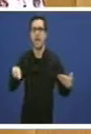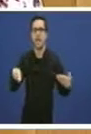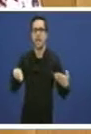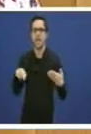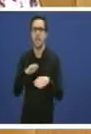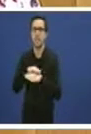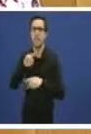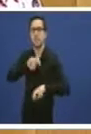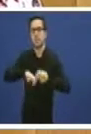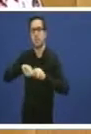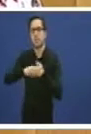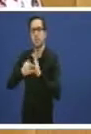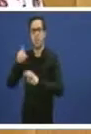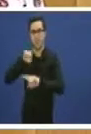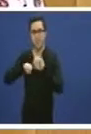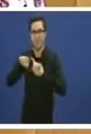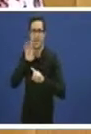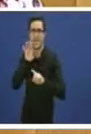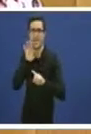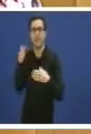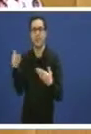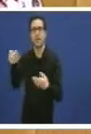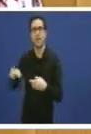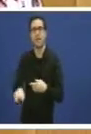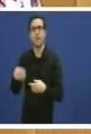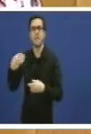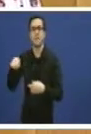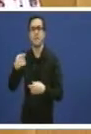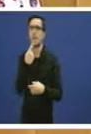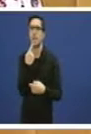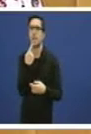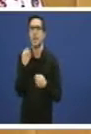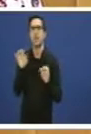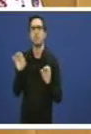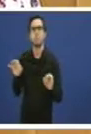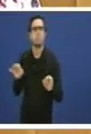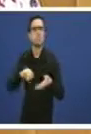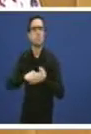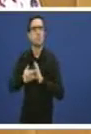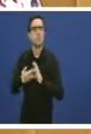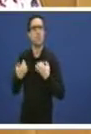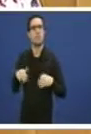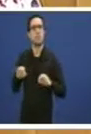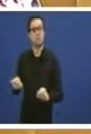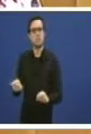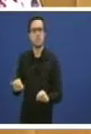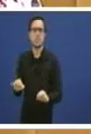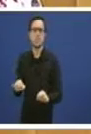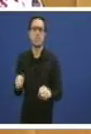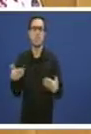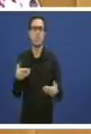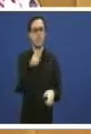recoñece a situación e anuncia que está solucionada. Efectivamente, o personal técnico da Consellería